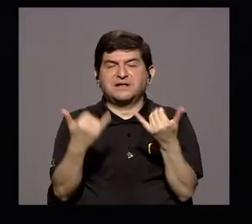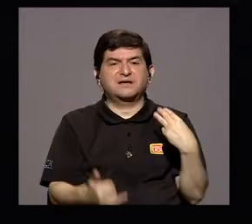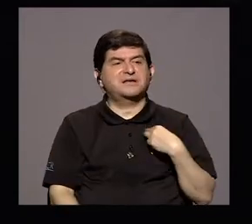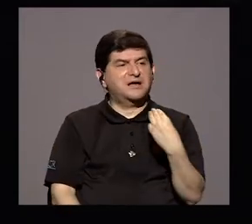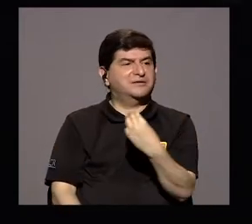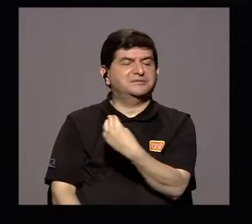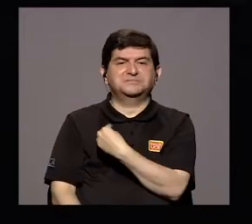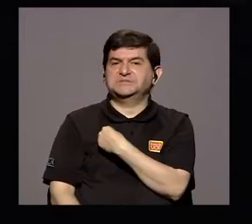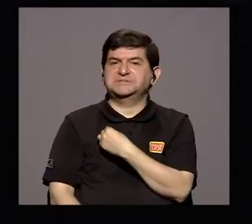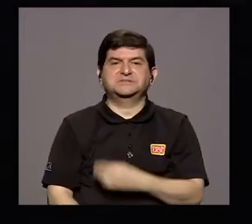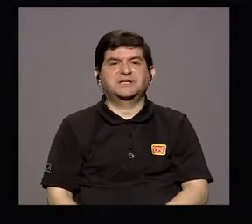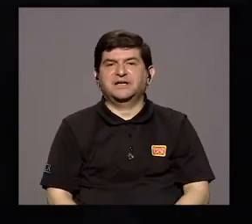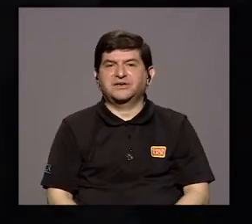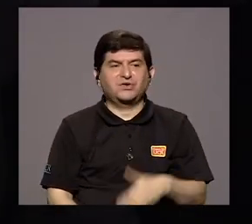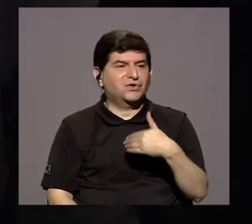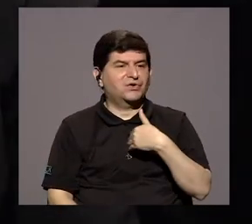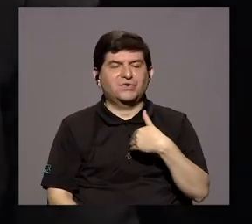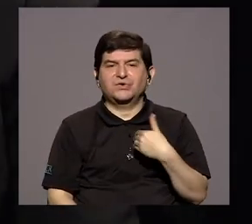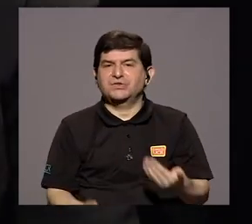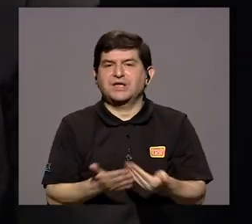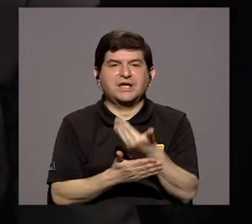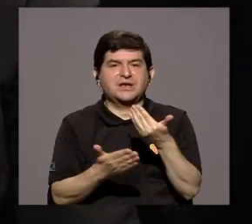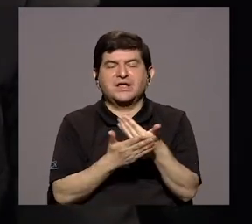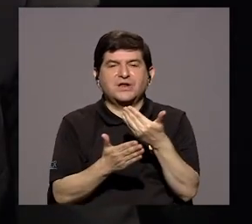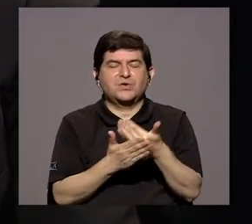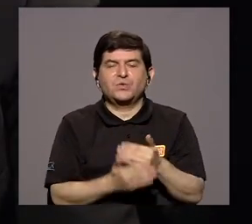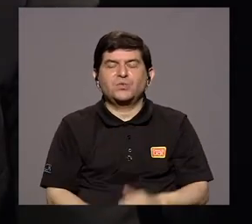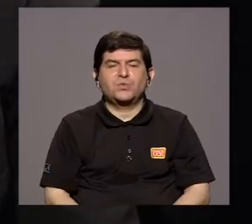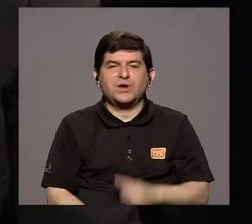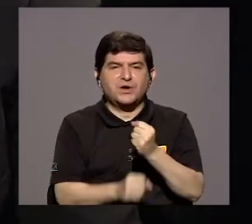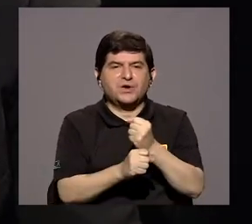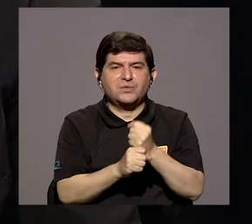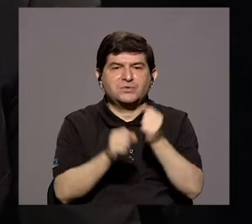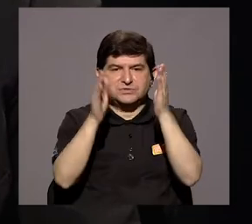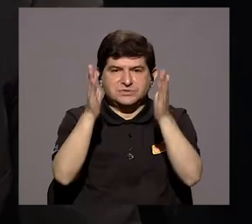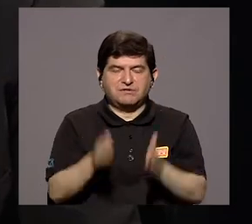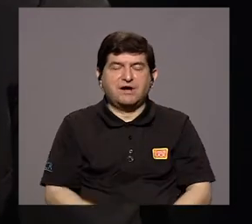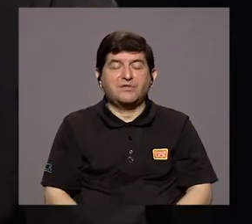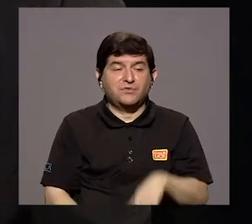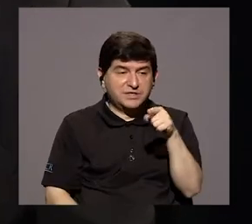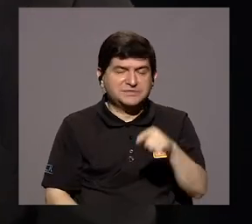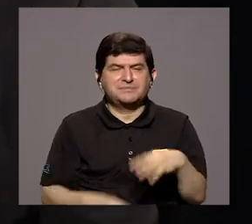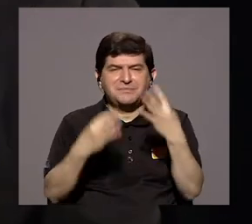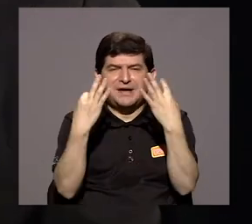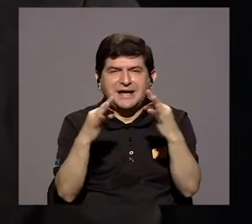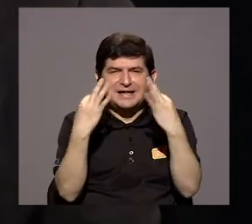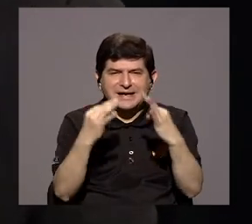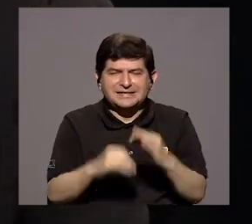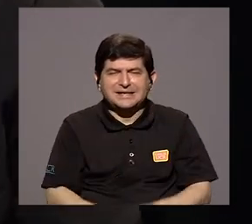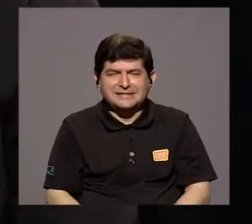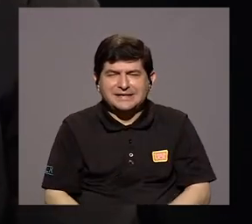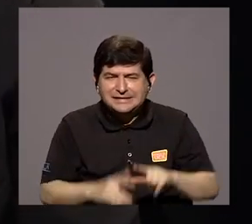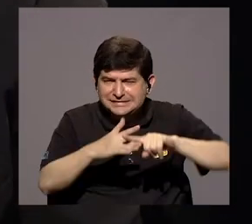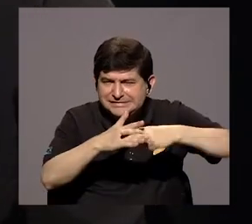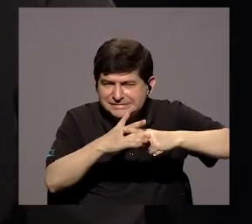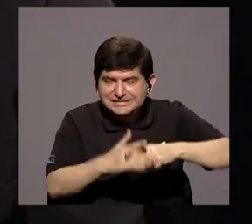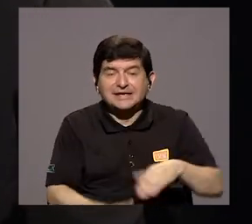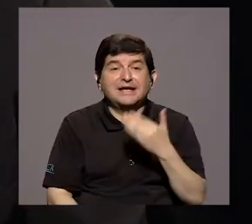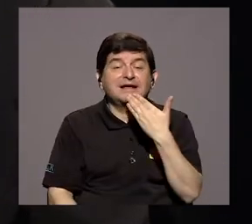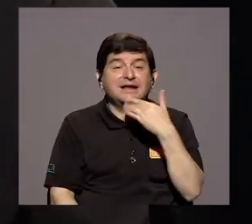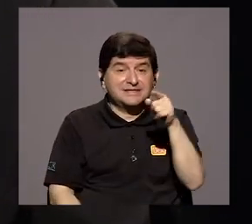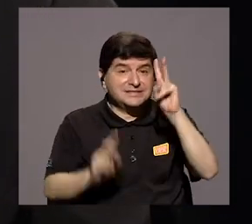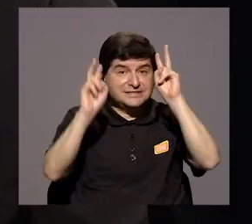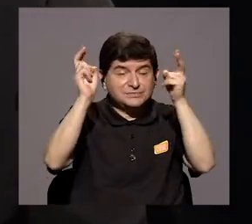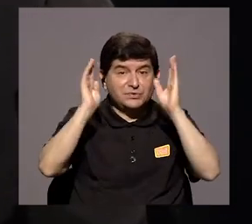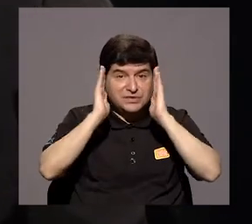Ministerio no tiene nuevas plazas para poder establecer un mecanismo de reivindicación? Sí, gracias más bien por la oportunidad para aclarar este